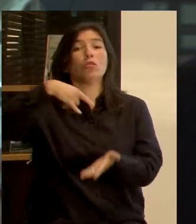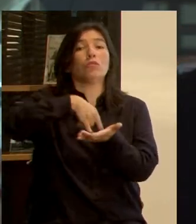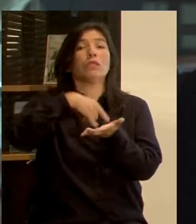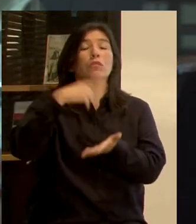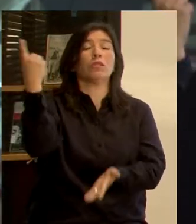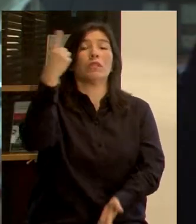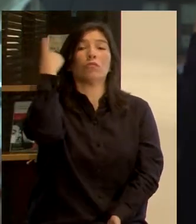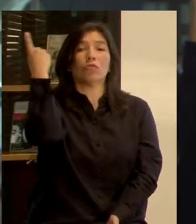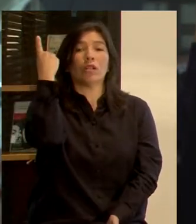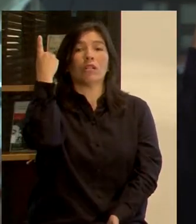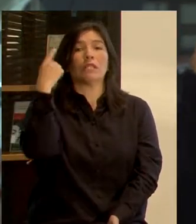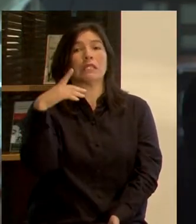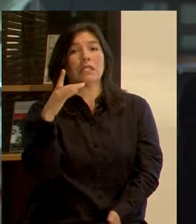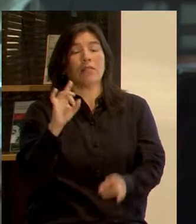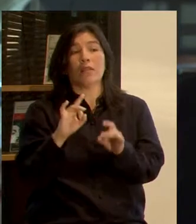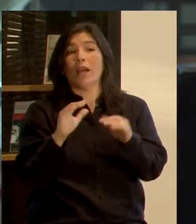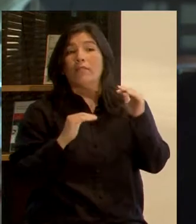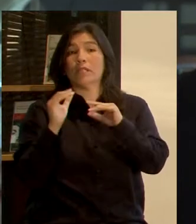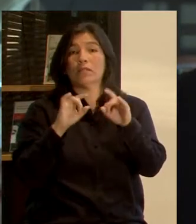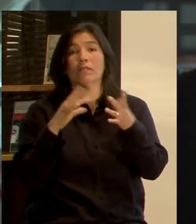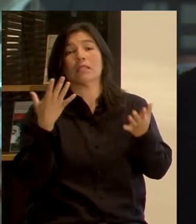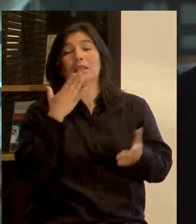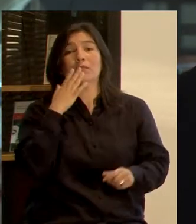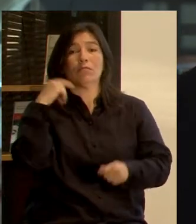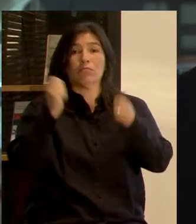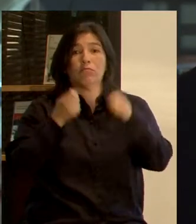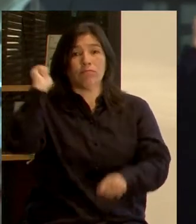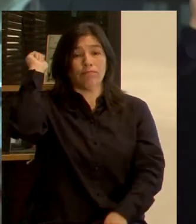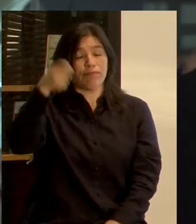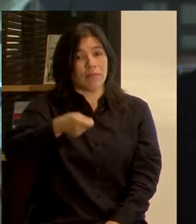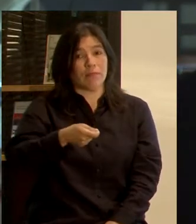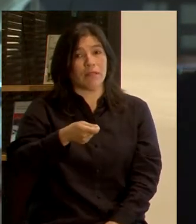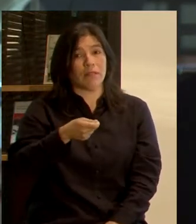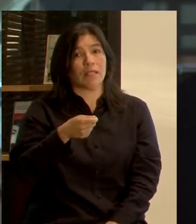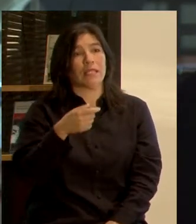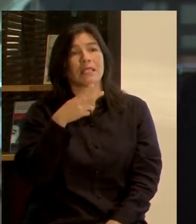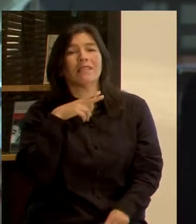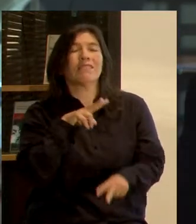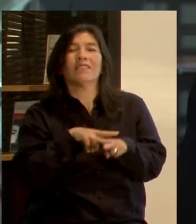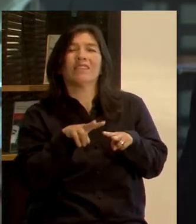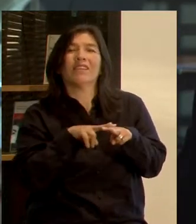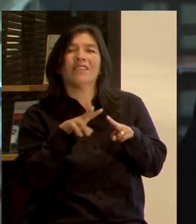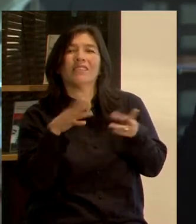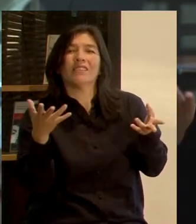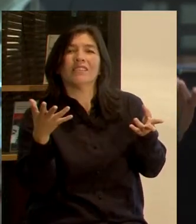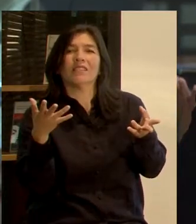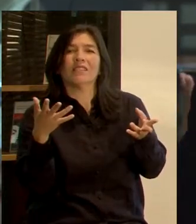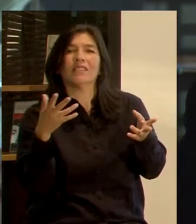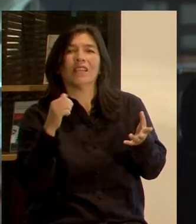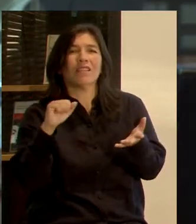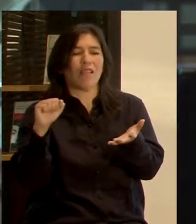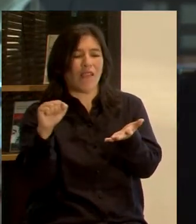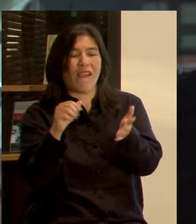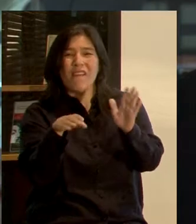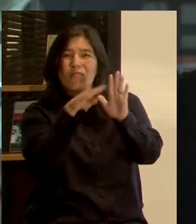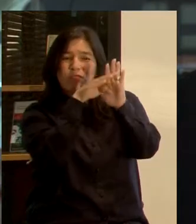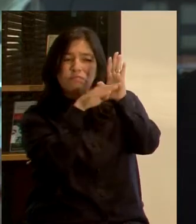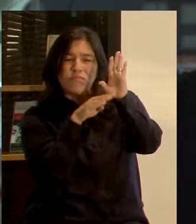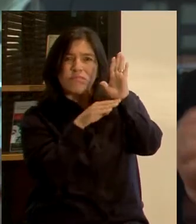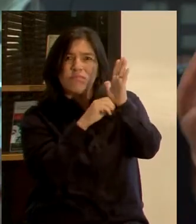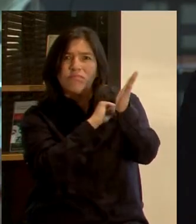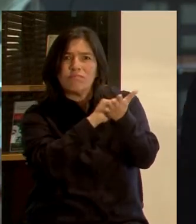Nacional y de repente incluso los tribunales. Y finalmente hacen que se borre la planificación,